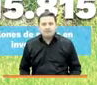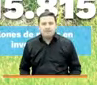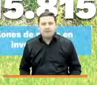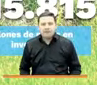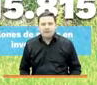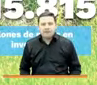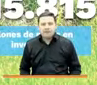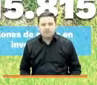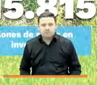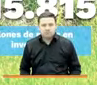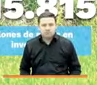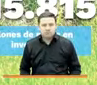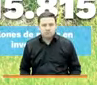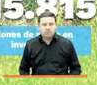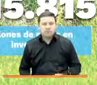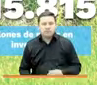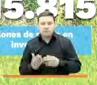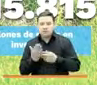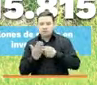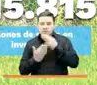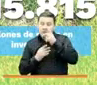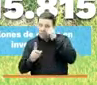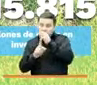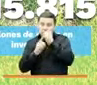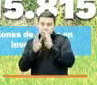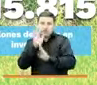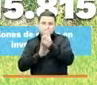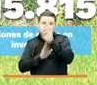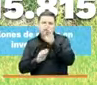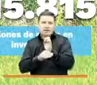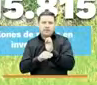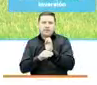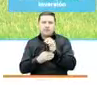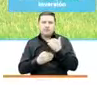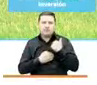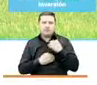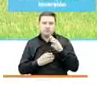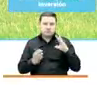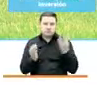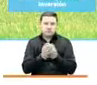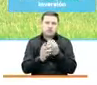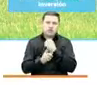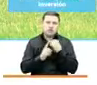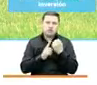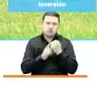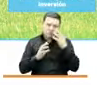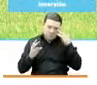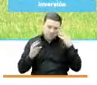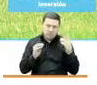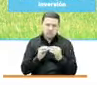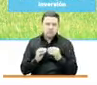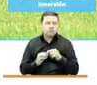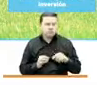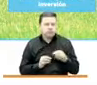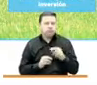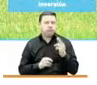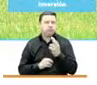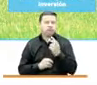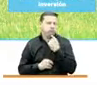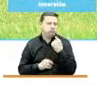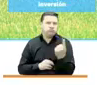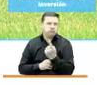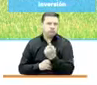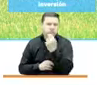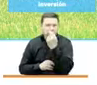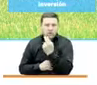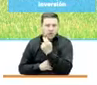Desde Prosperidad Social, como líder del sector de la inclusión social y la reconciliación, ratificamos nuestro